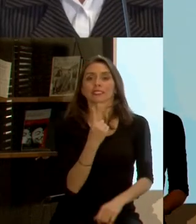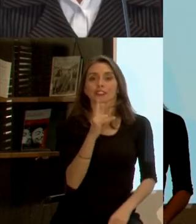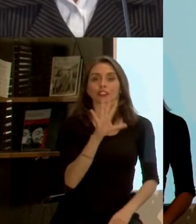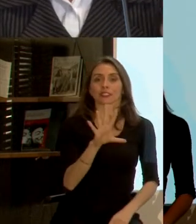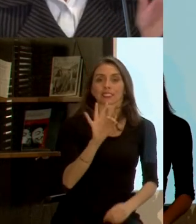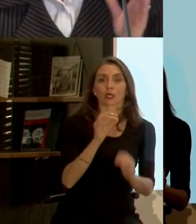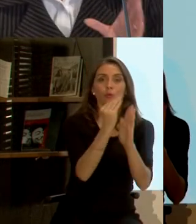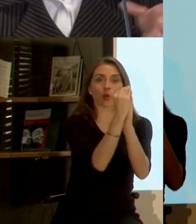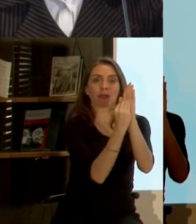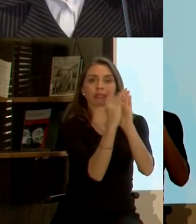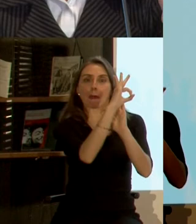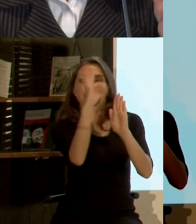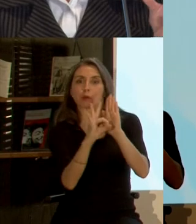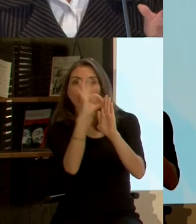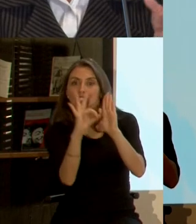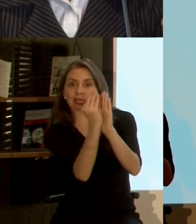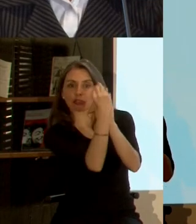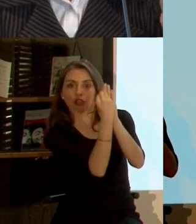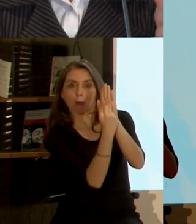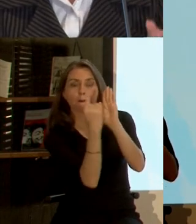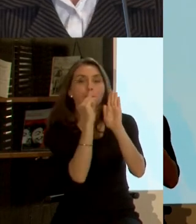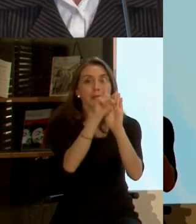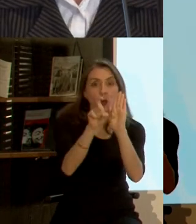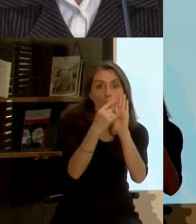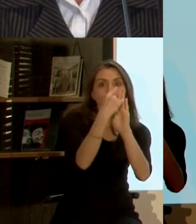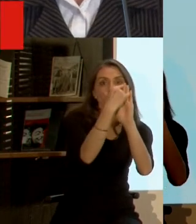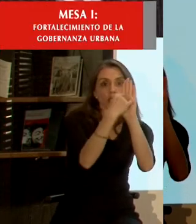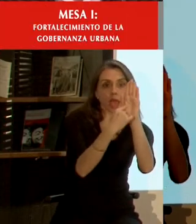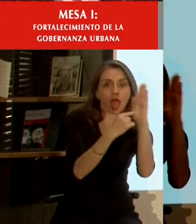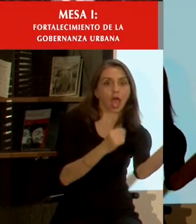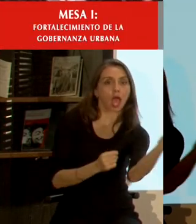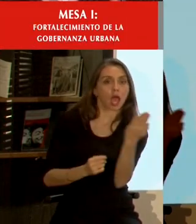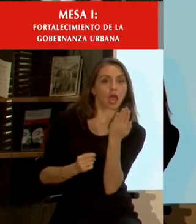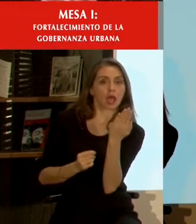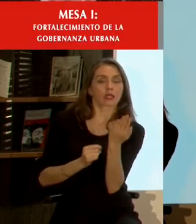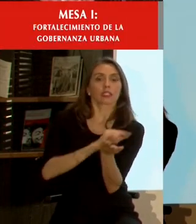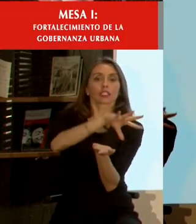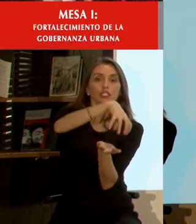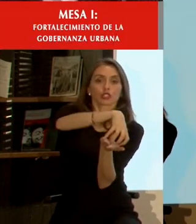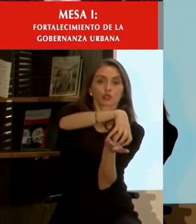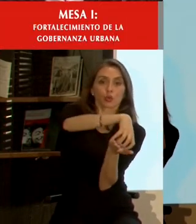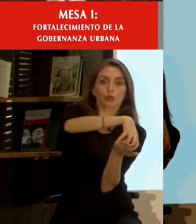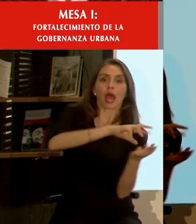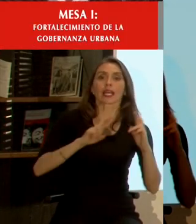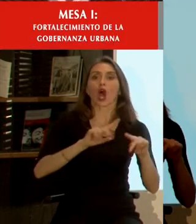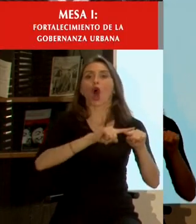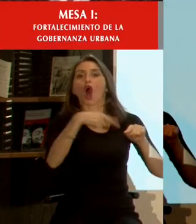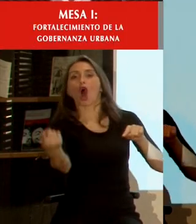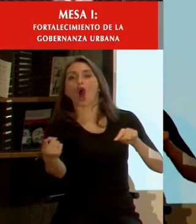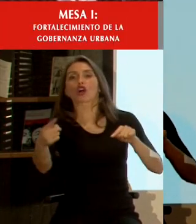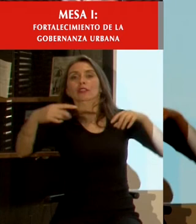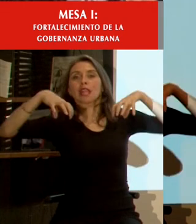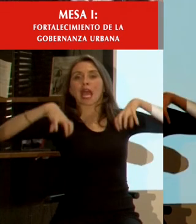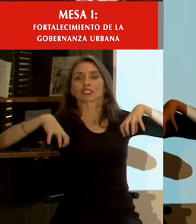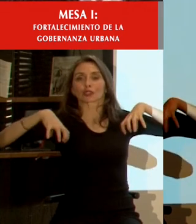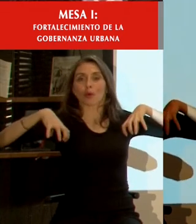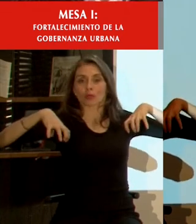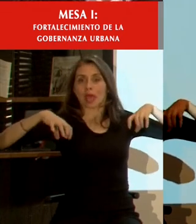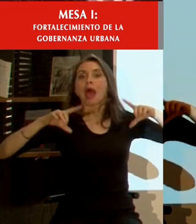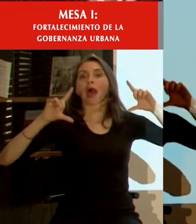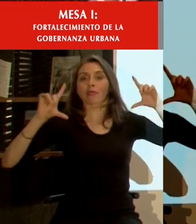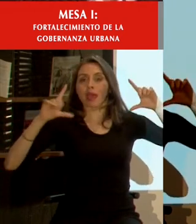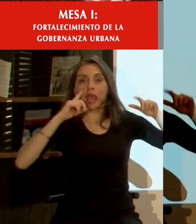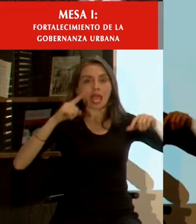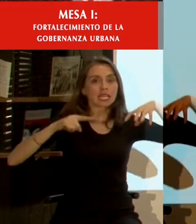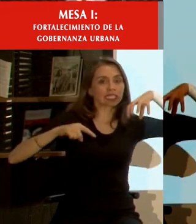indicadores en los cuales se miraban estos datos en la ciudad con relación a otras ciudades de la región para ver si la